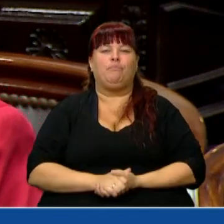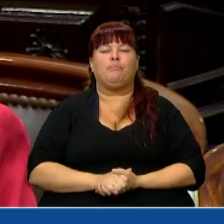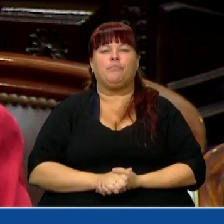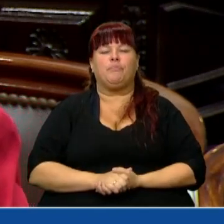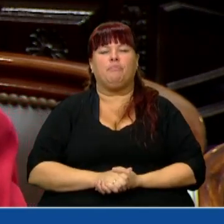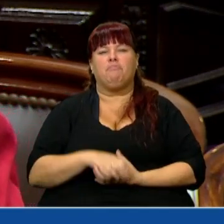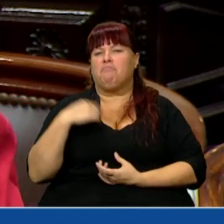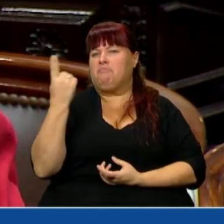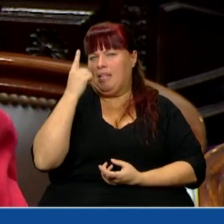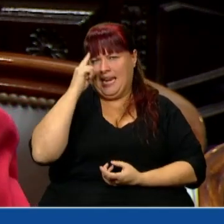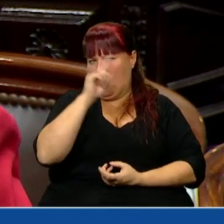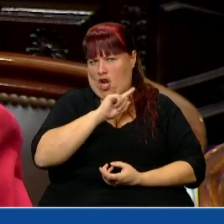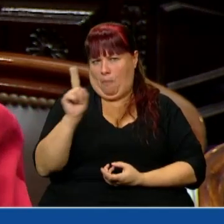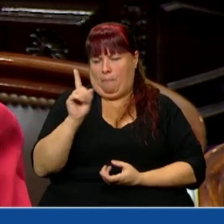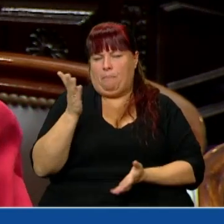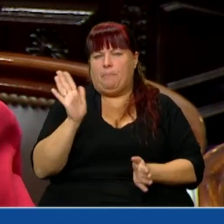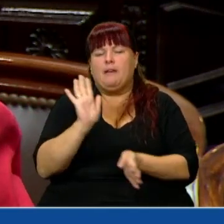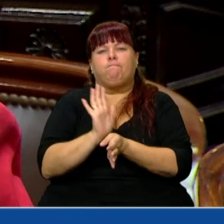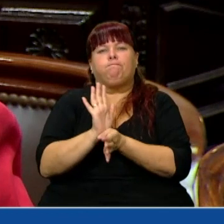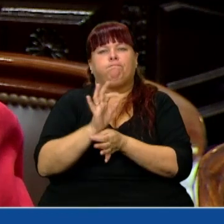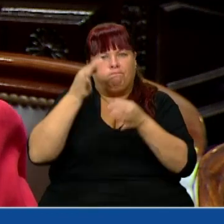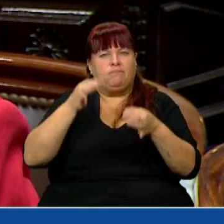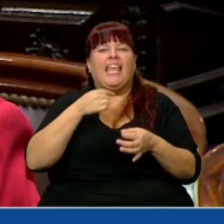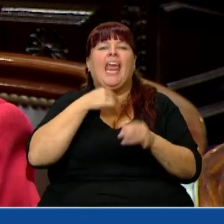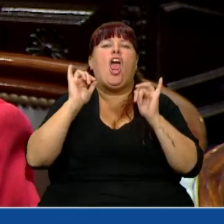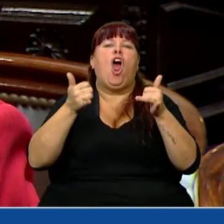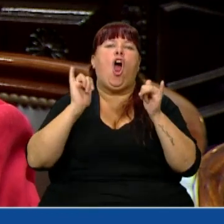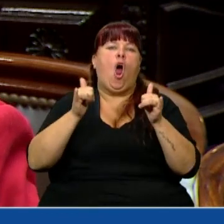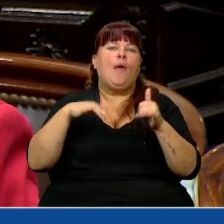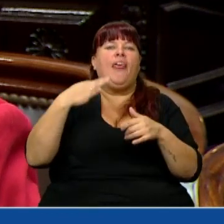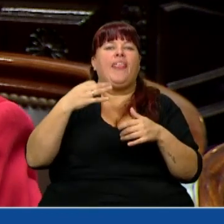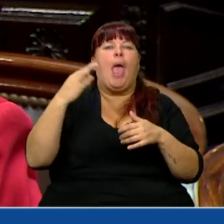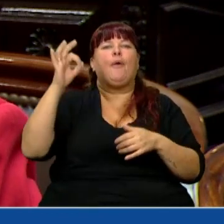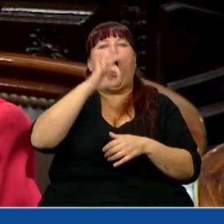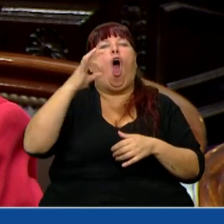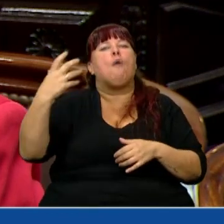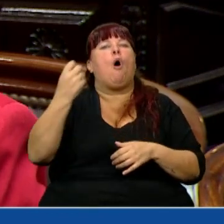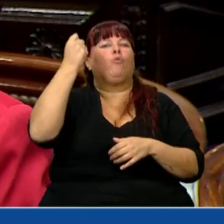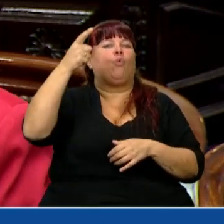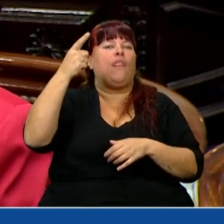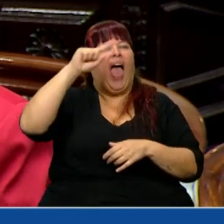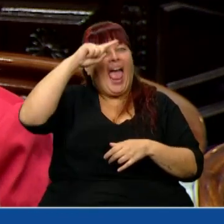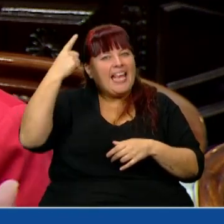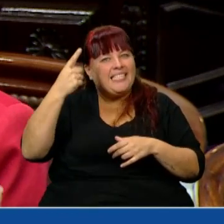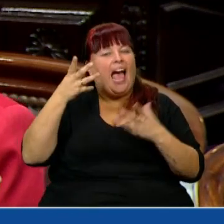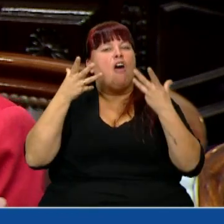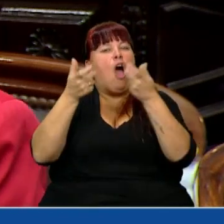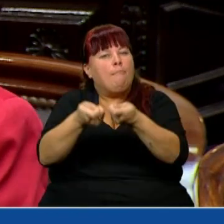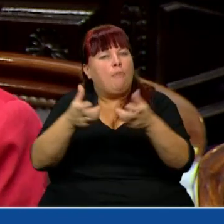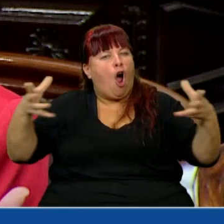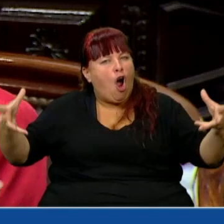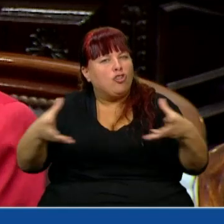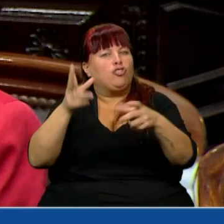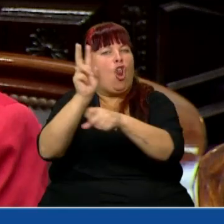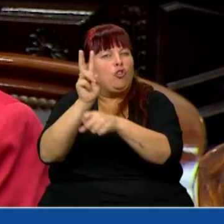Nadie cree que efectivamente quieren que los jóvenes tengan oportunidades y el Estado los abrace,